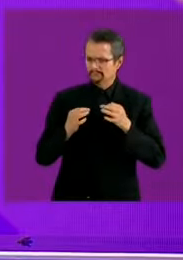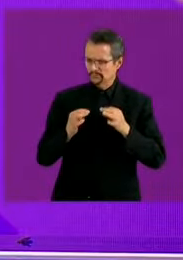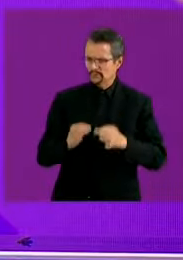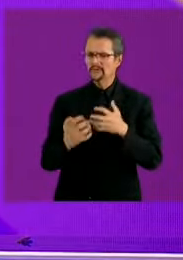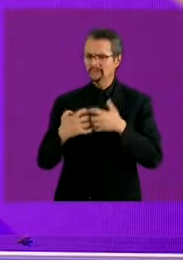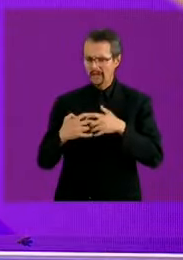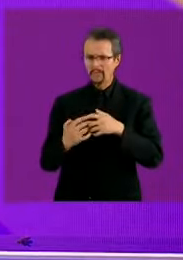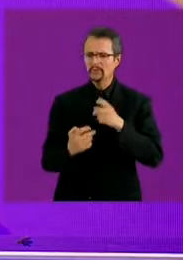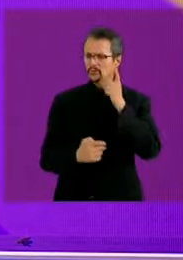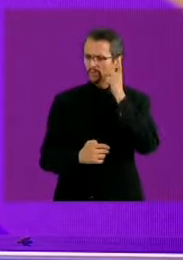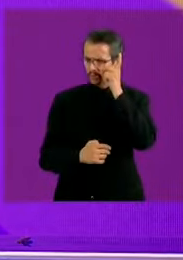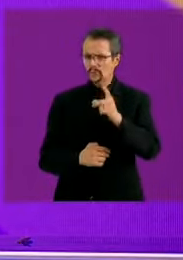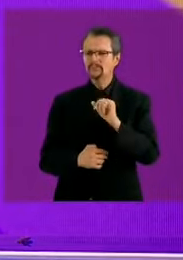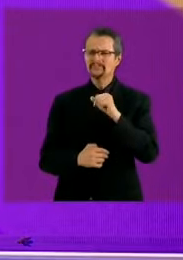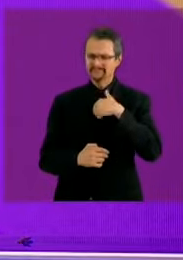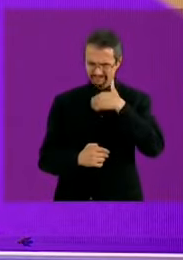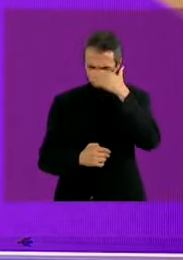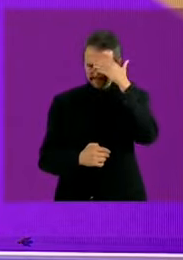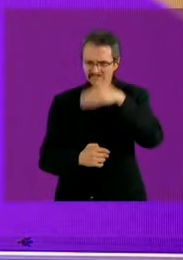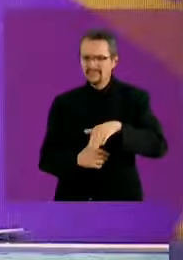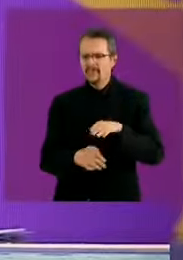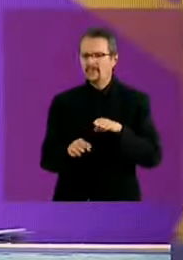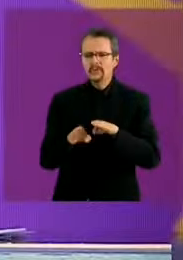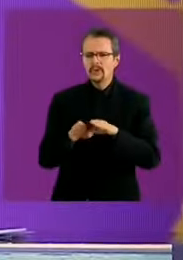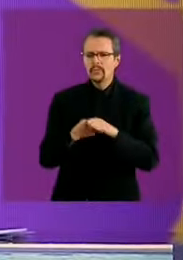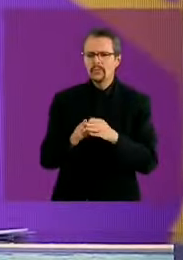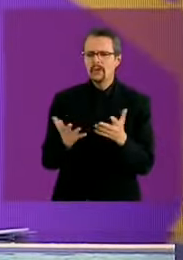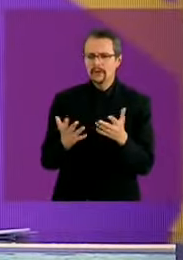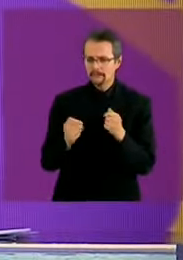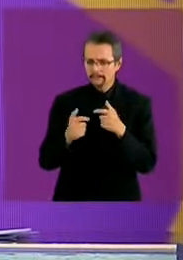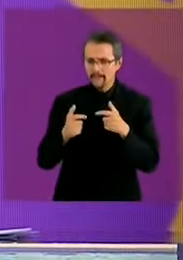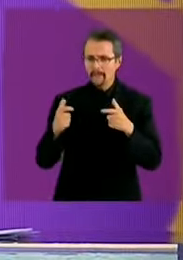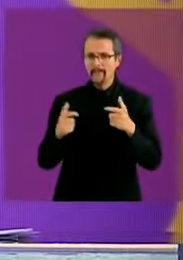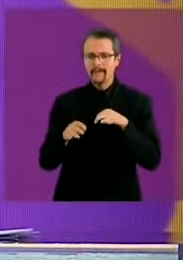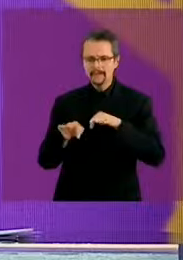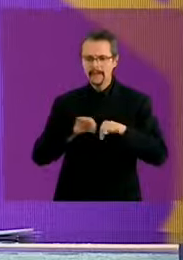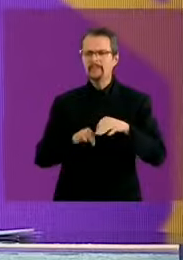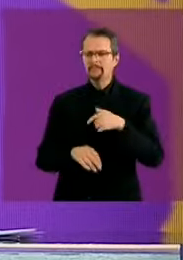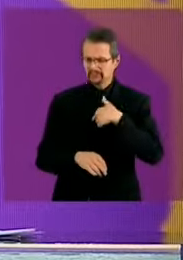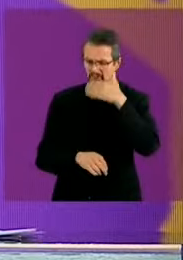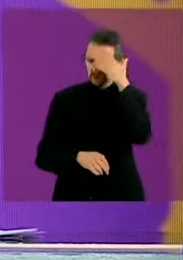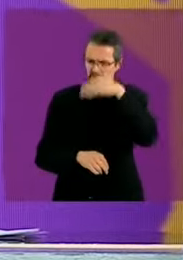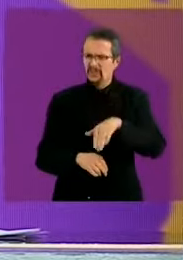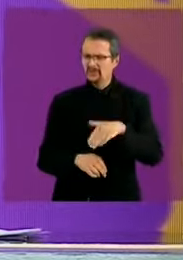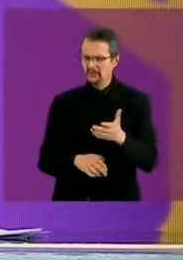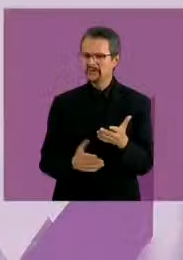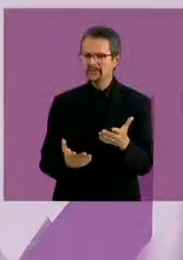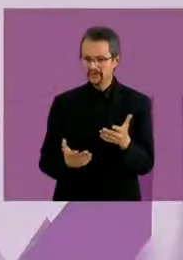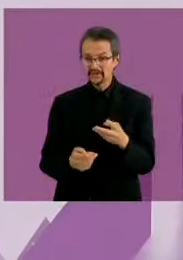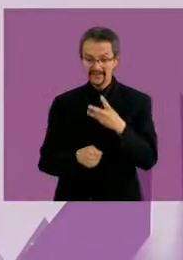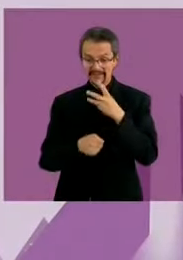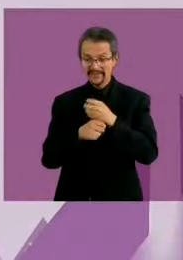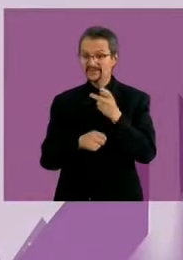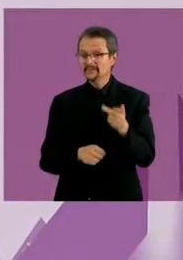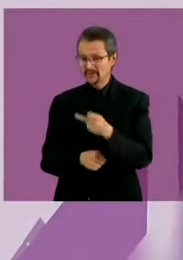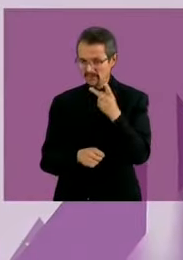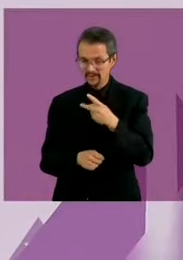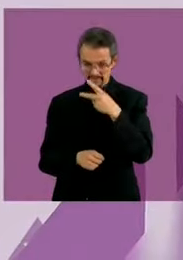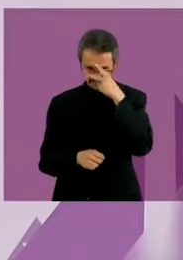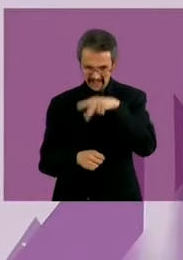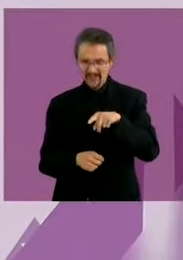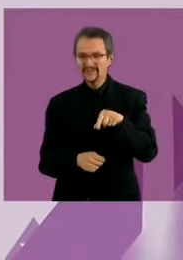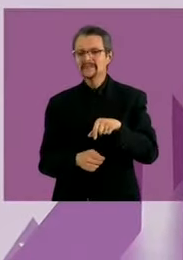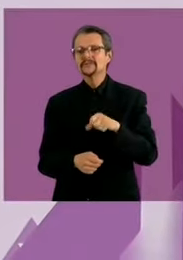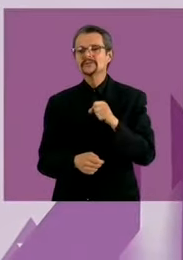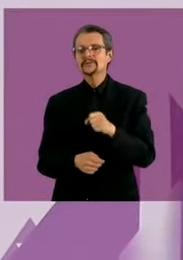cómo generar los empleos que México necesita gracias candidata tercera y última pregunta esta del sur ¿cómo piensa implementar